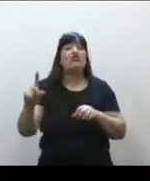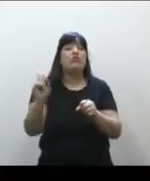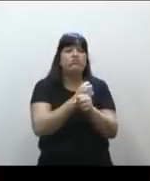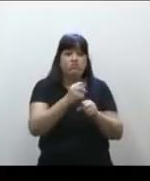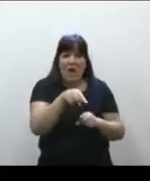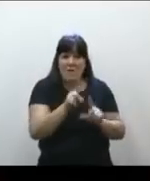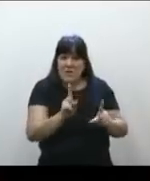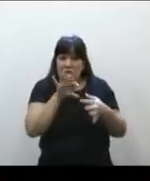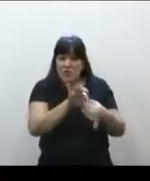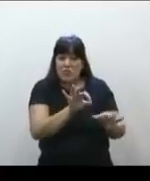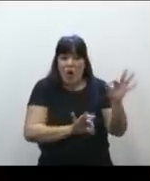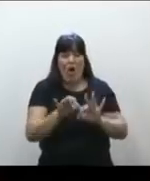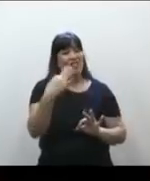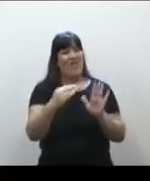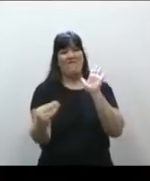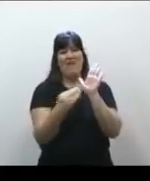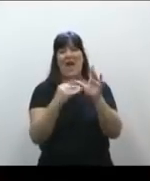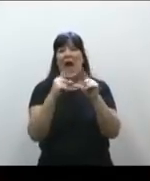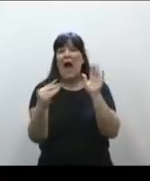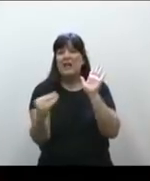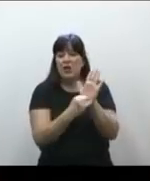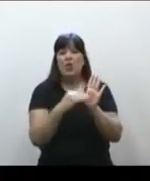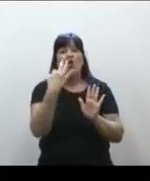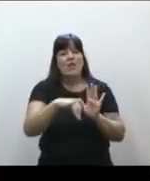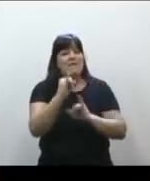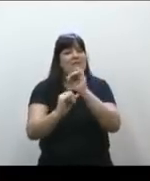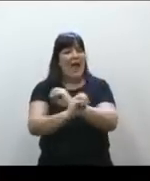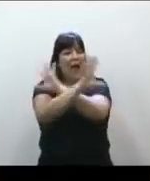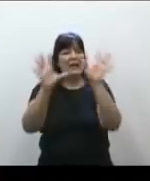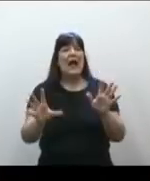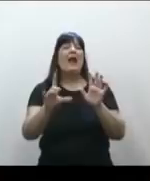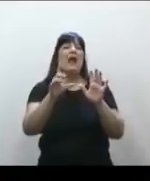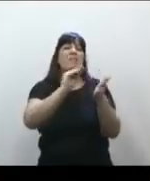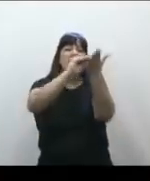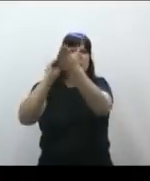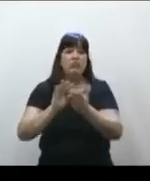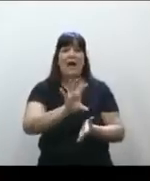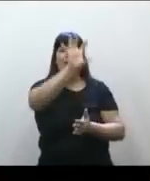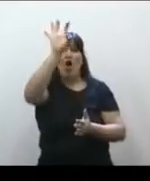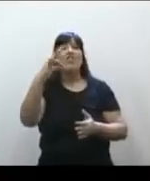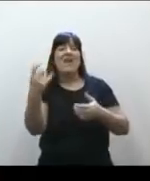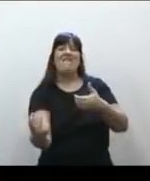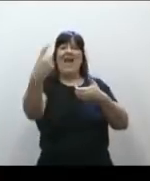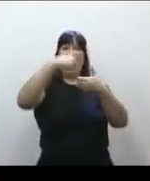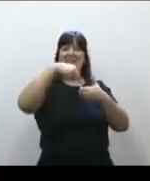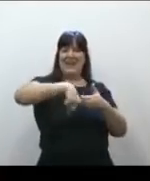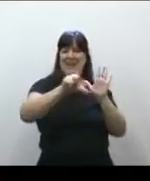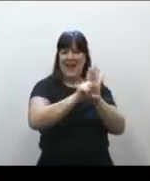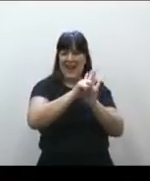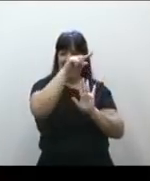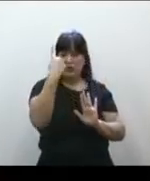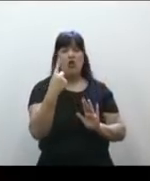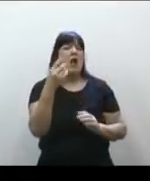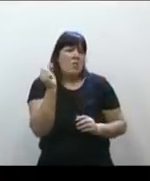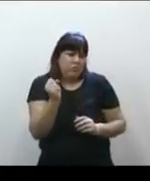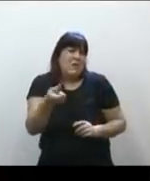tendríamos que haber puesto un artículo que diga que las legislaturas provinciales tienen que adherir a esta ley, como tantas otras leyes